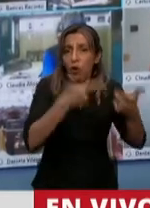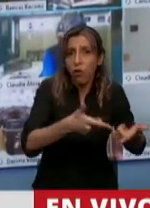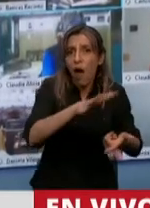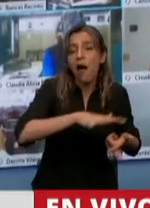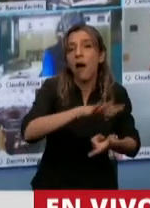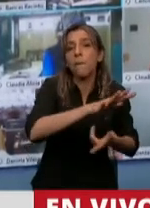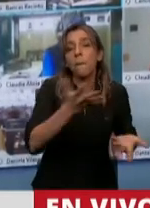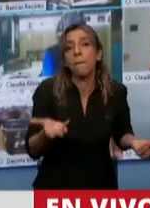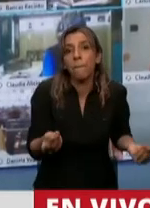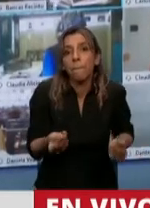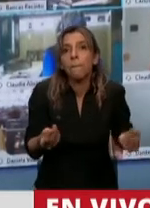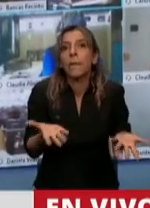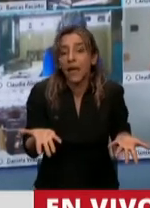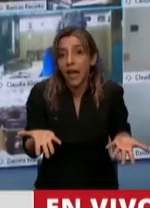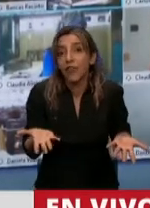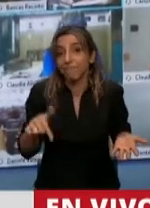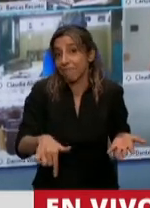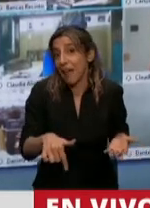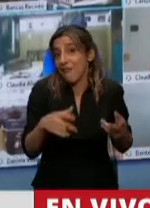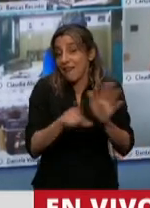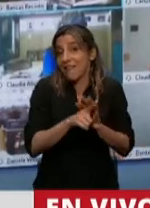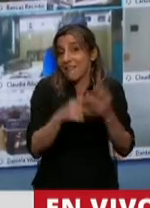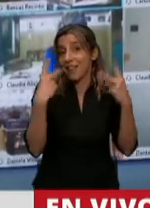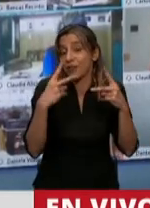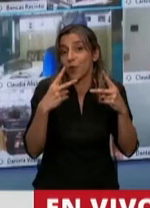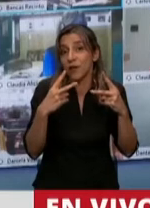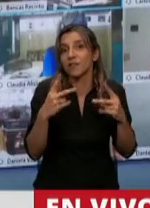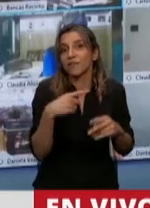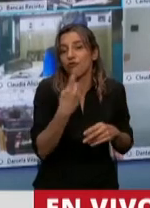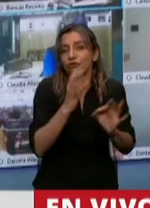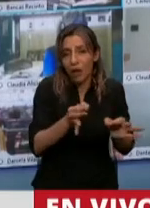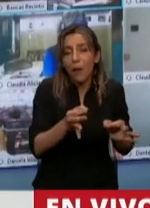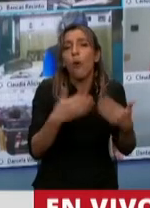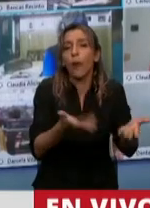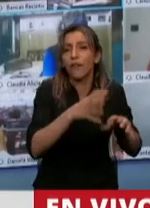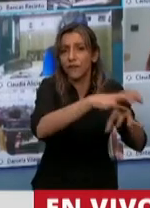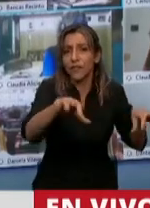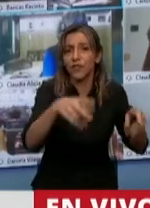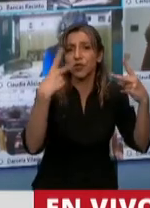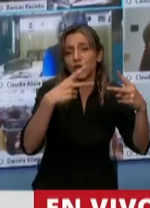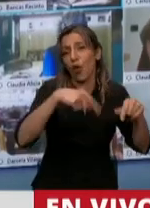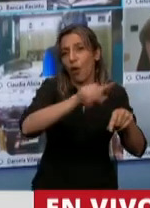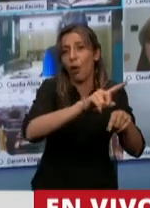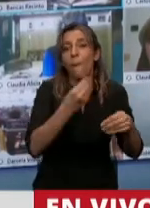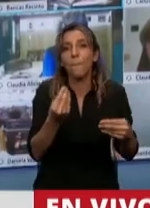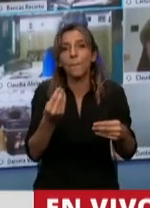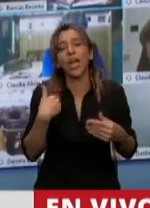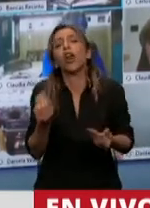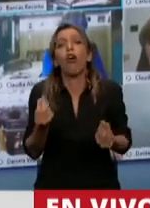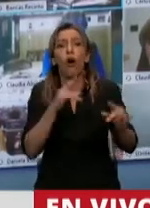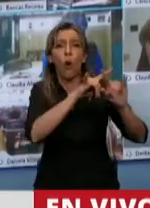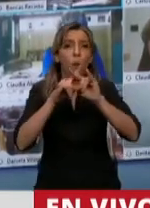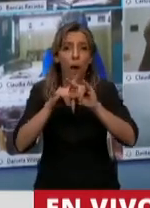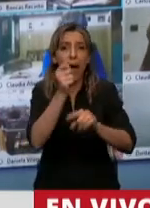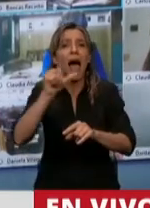si fueran, en el caso de esta Ley de Turismo, las agencias de viaje. Pero estamos hablando del mundo, estamos hablando de despegar, de